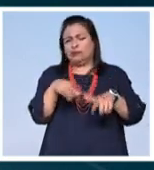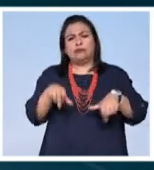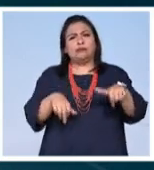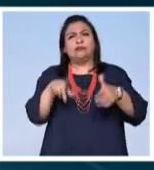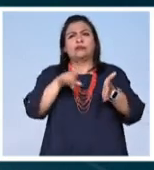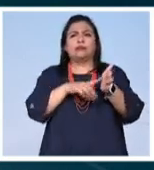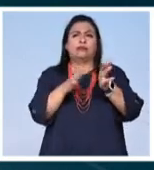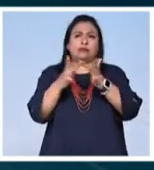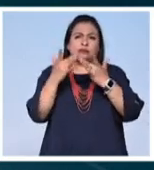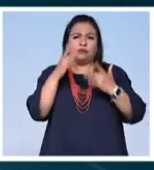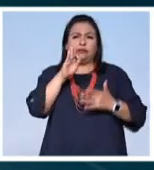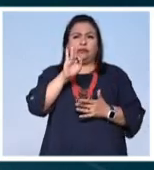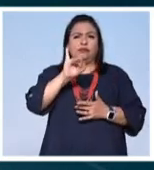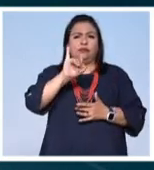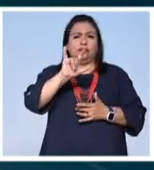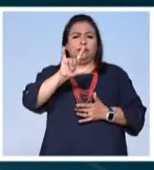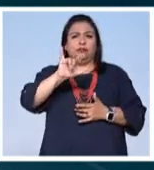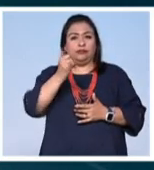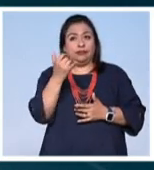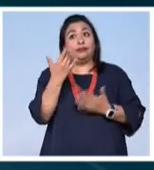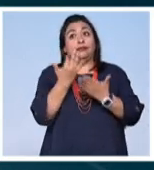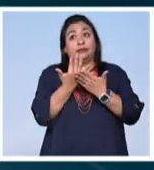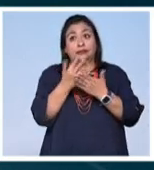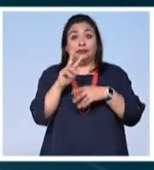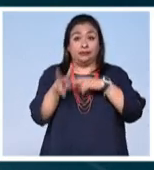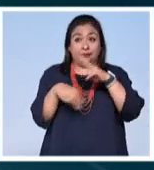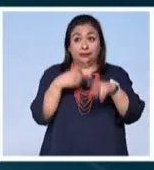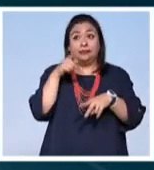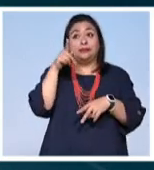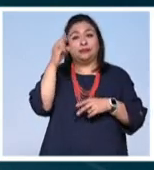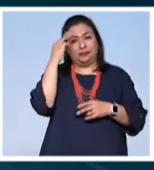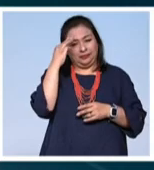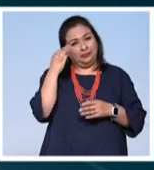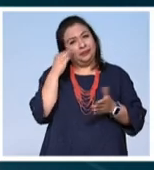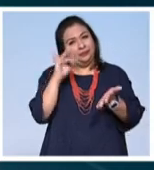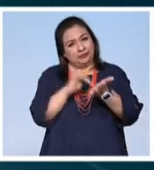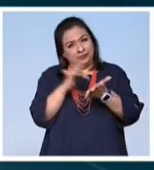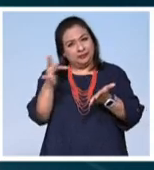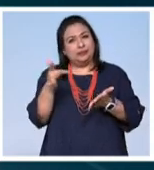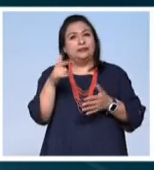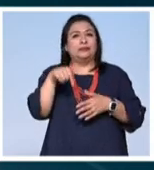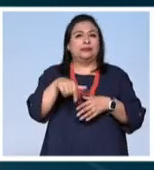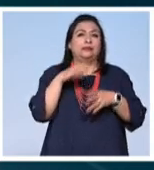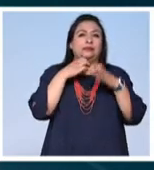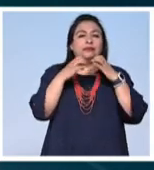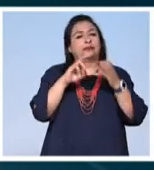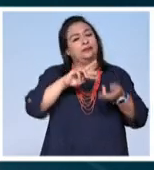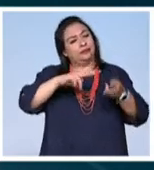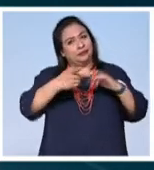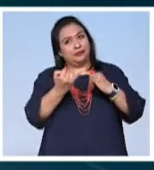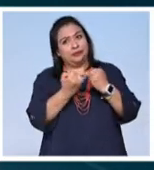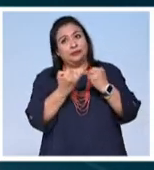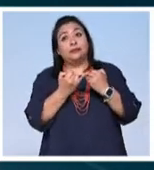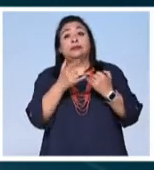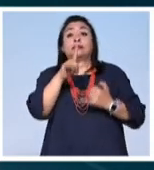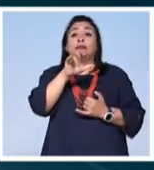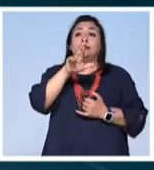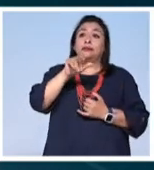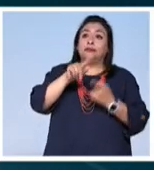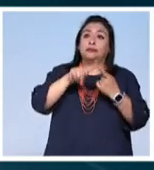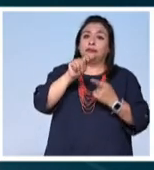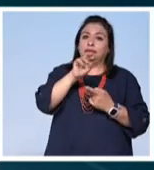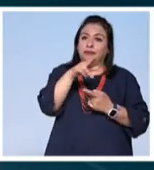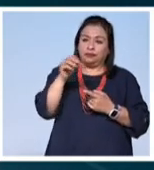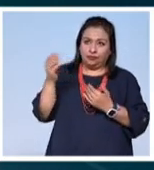través de las redes de la FILEI. Bueno, pues les esperamos, ¿verdad?, en Mérida. Muchas gracias por el espacio. No, al contrario. Muchas gracias. Laura, Toño.